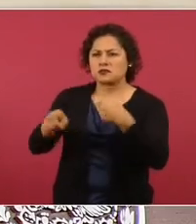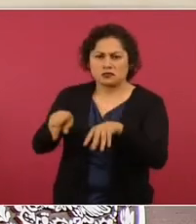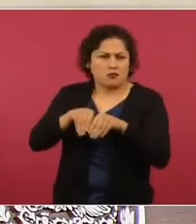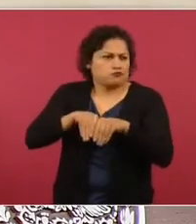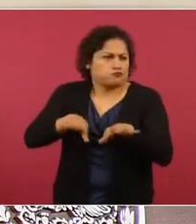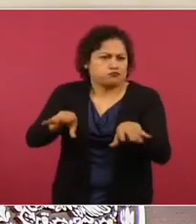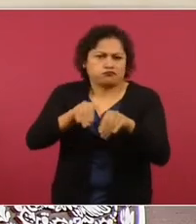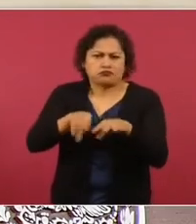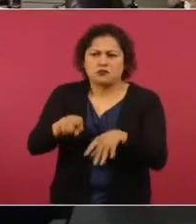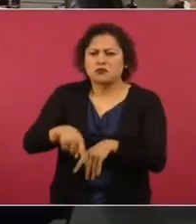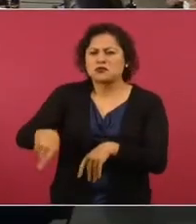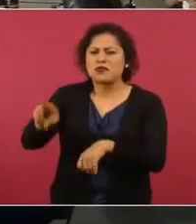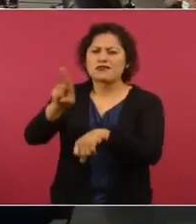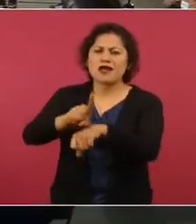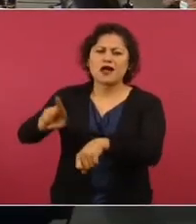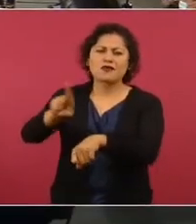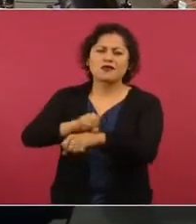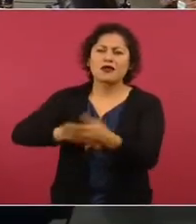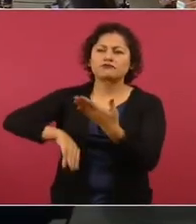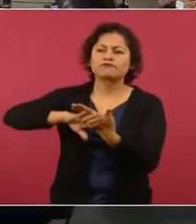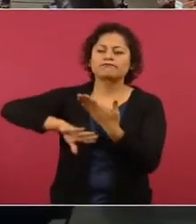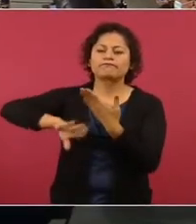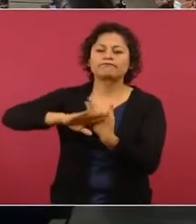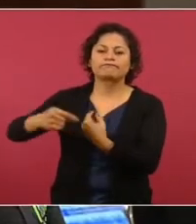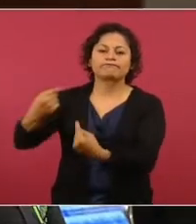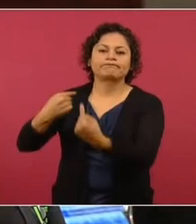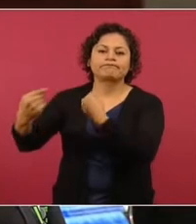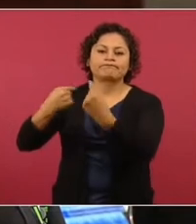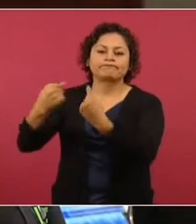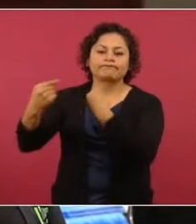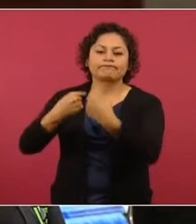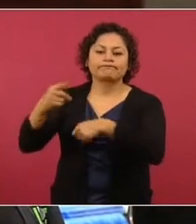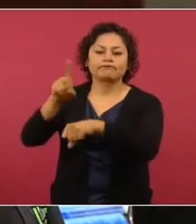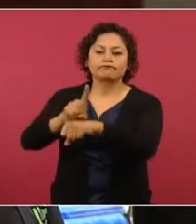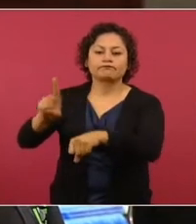todos los días nos atacan. Todos los días.